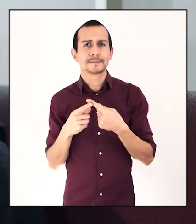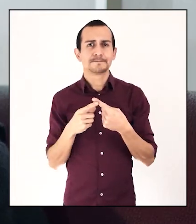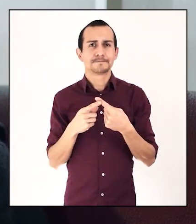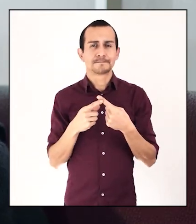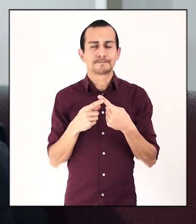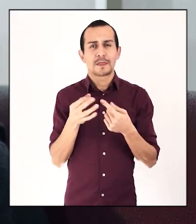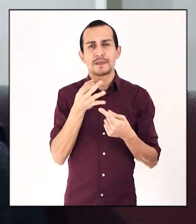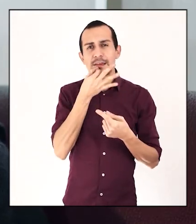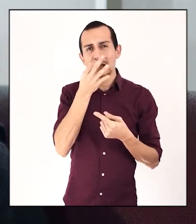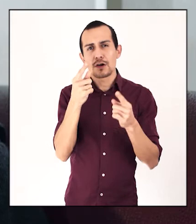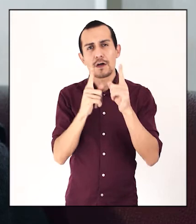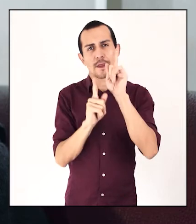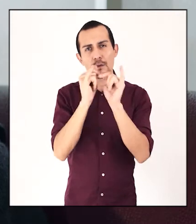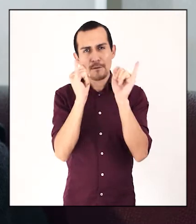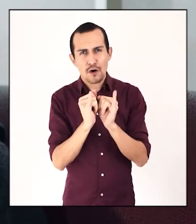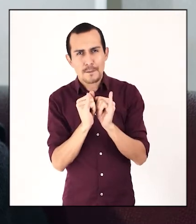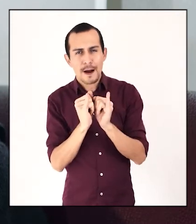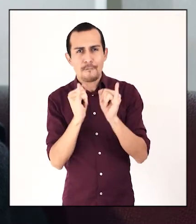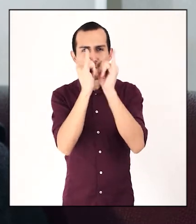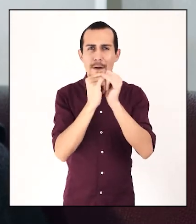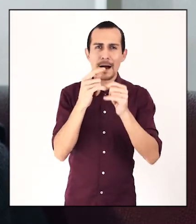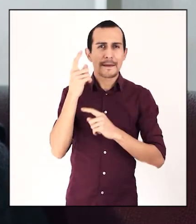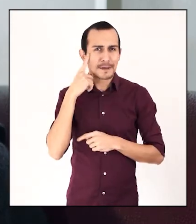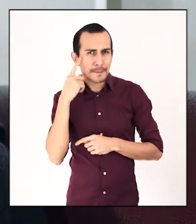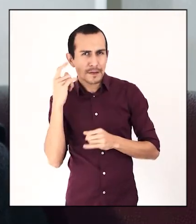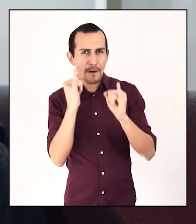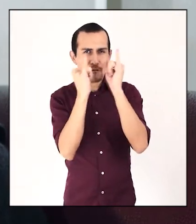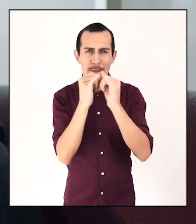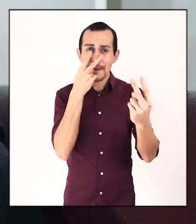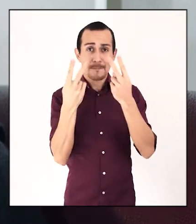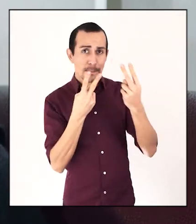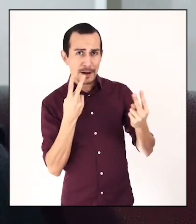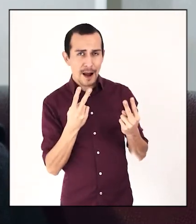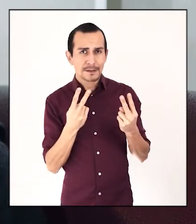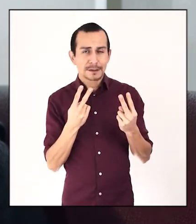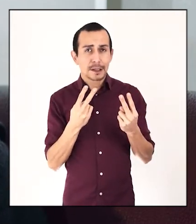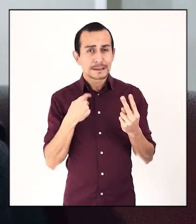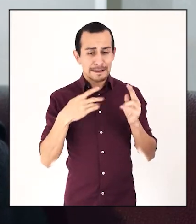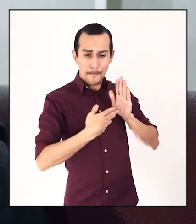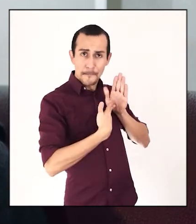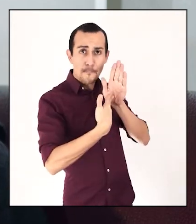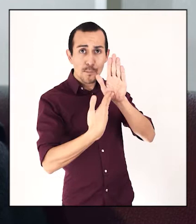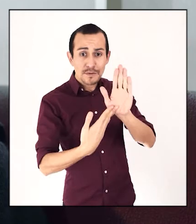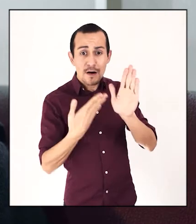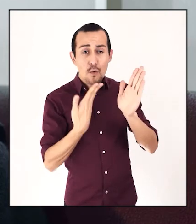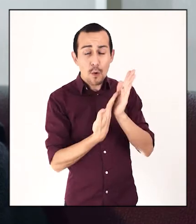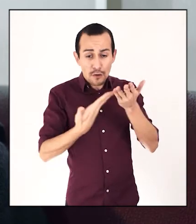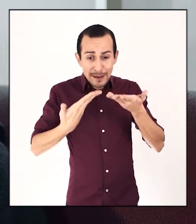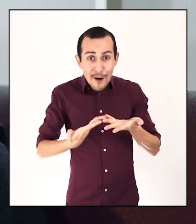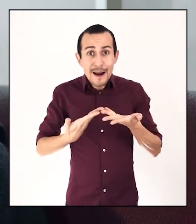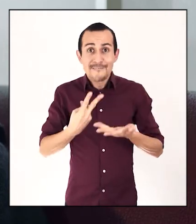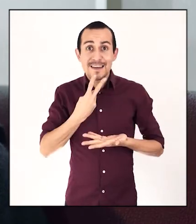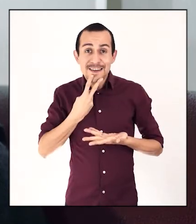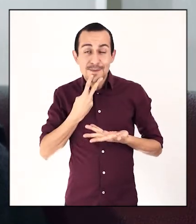por así decirlo, modelos de pensamiento o en distintas visualidades, se iba a haber reflejado en el momento